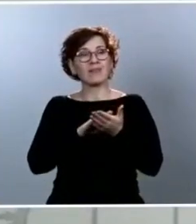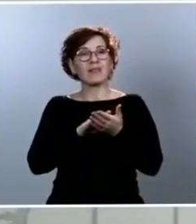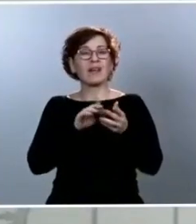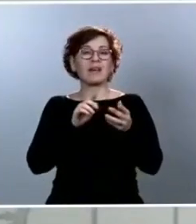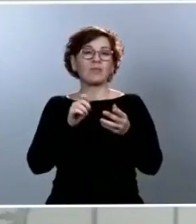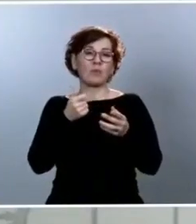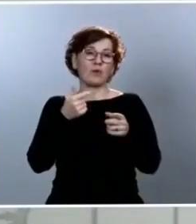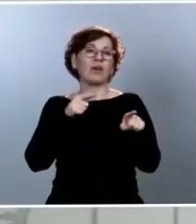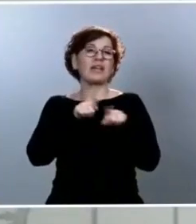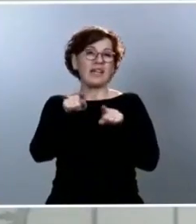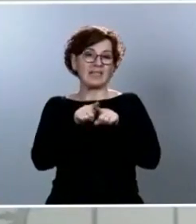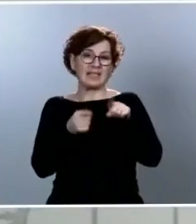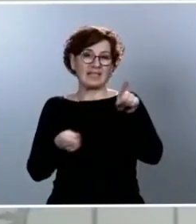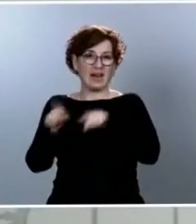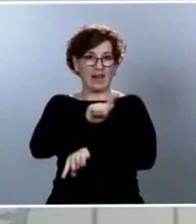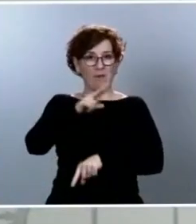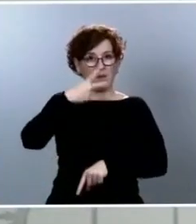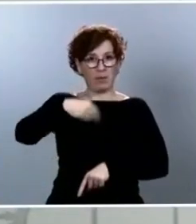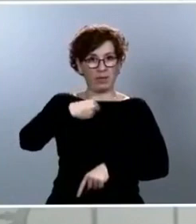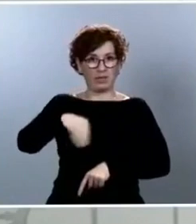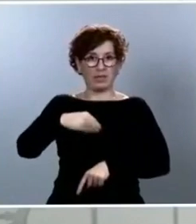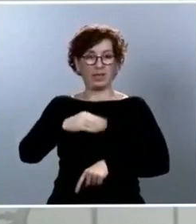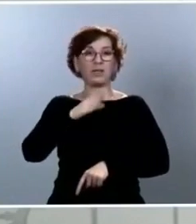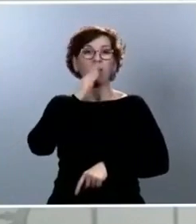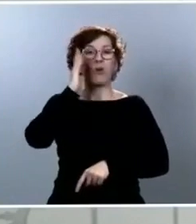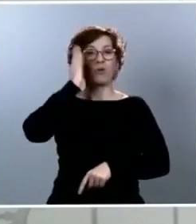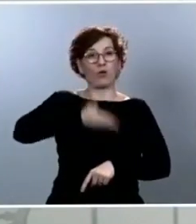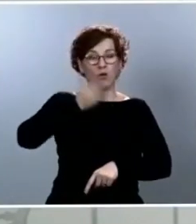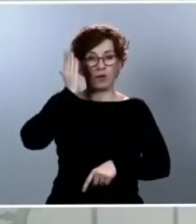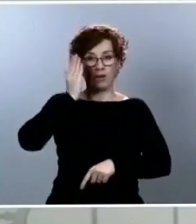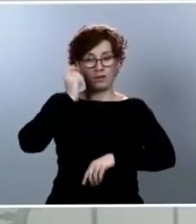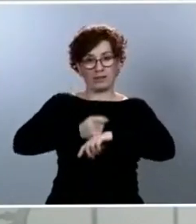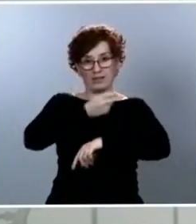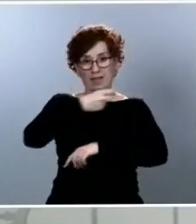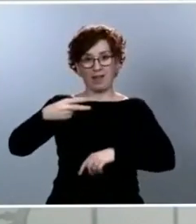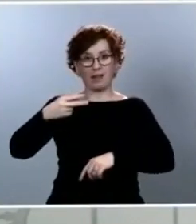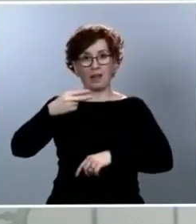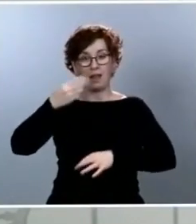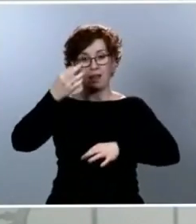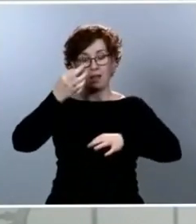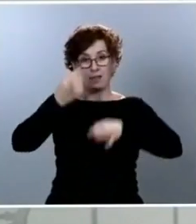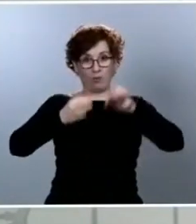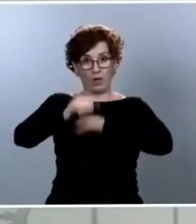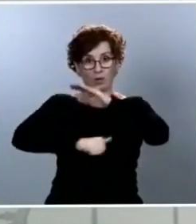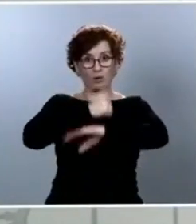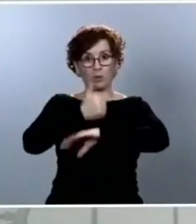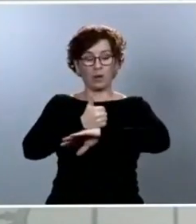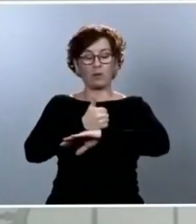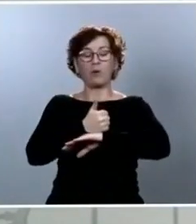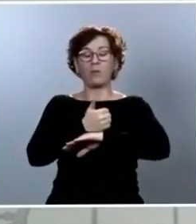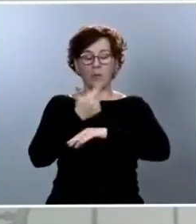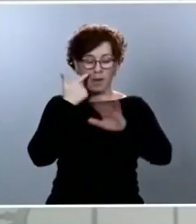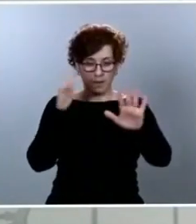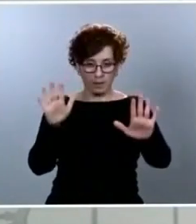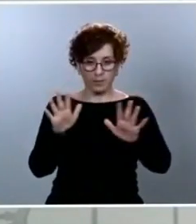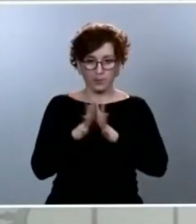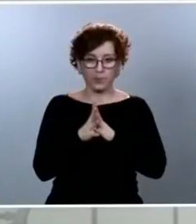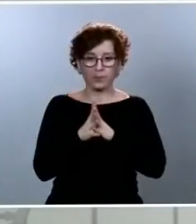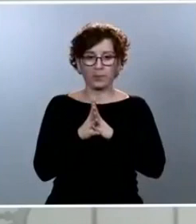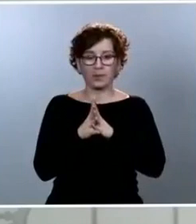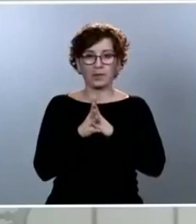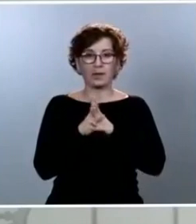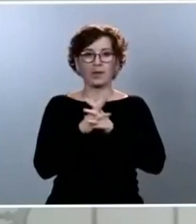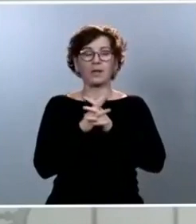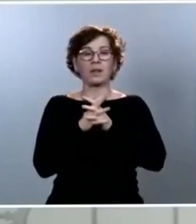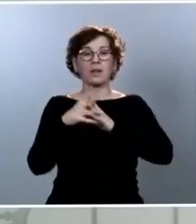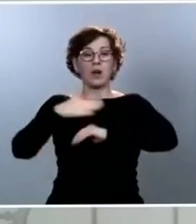vicepresidente del Gobierno a una sentencia del Tribunal Supremo, decirle lo siguiente, vamos a ver, el Gobierno acata,